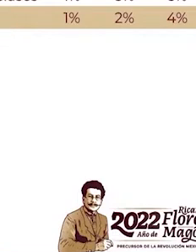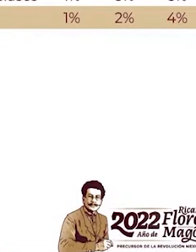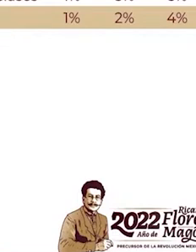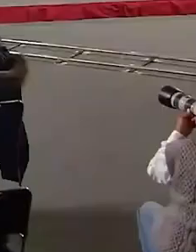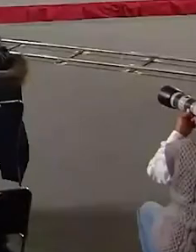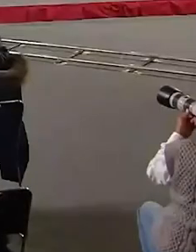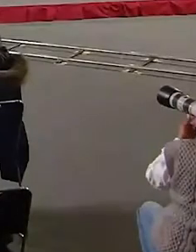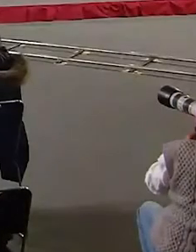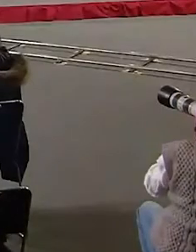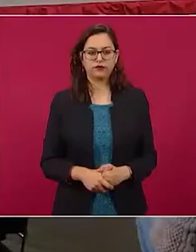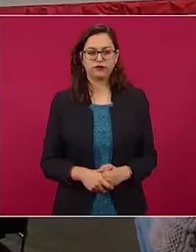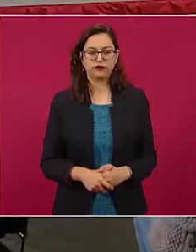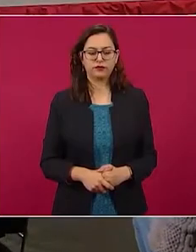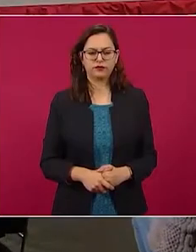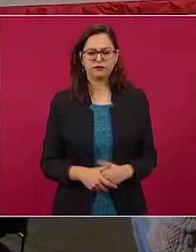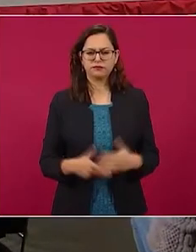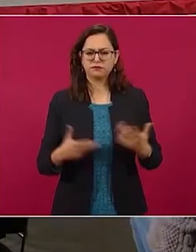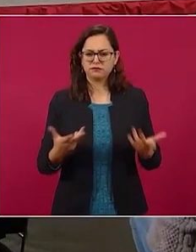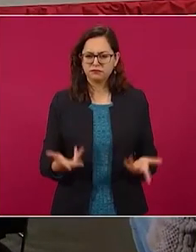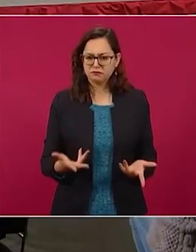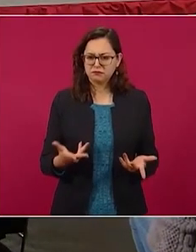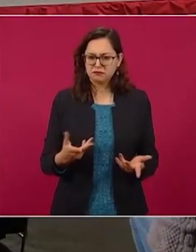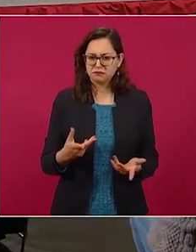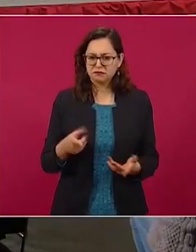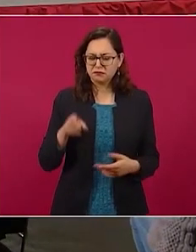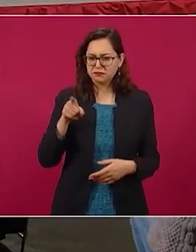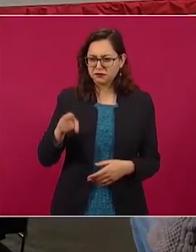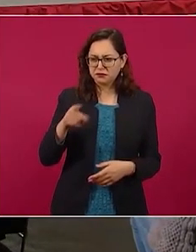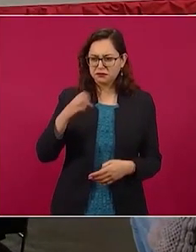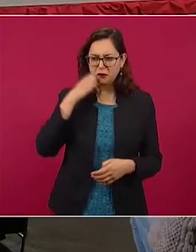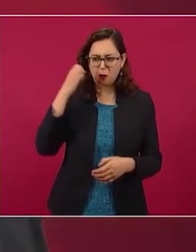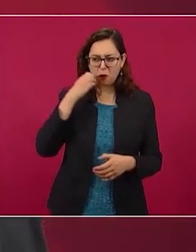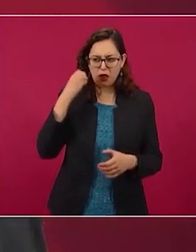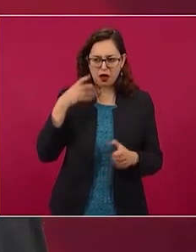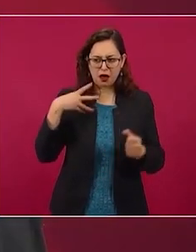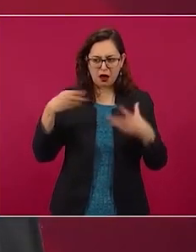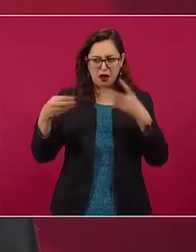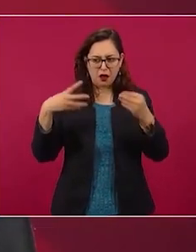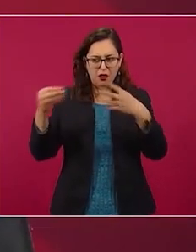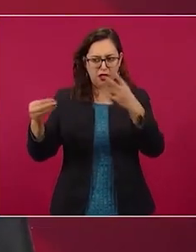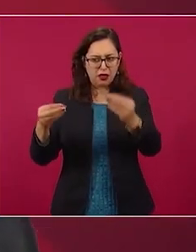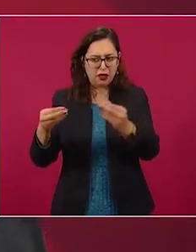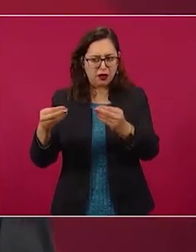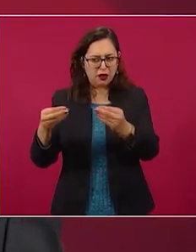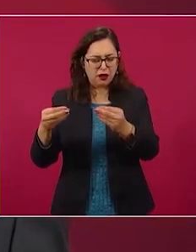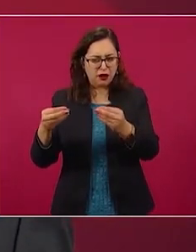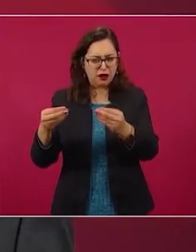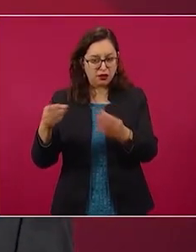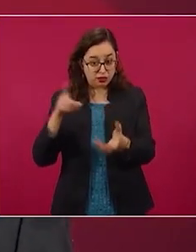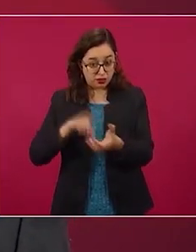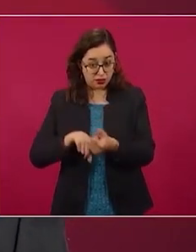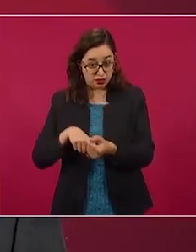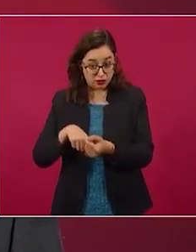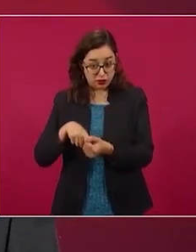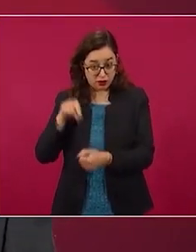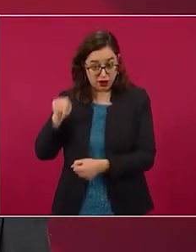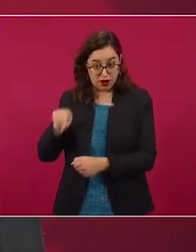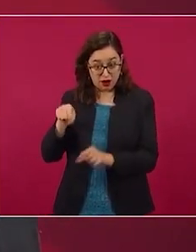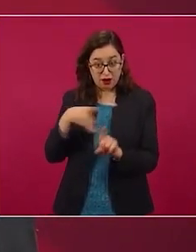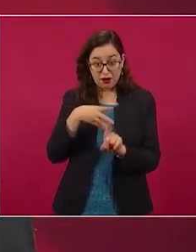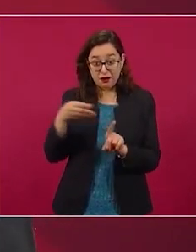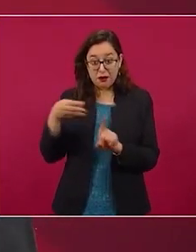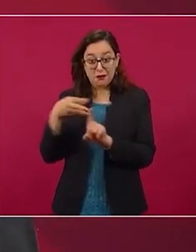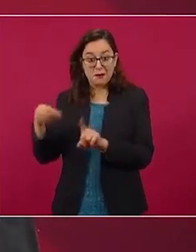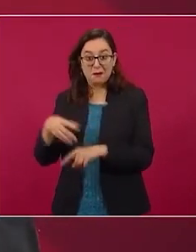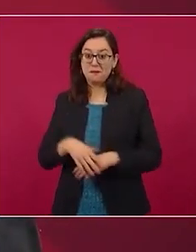natural es, ¿en las escuelas es porque se abrieron las escuelas? Lo que nos muestra la evidencia es que no, porque el momento de